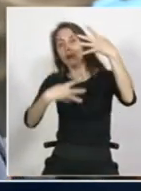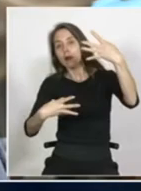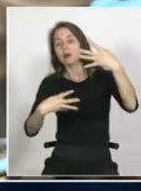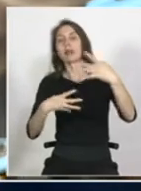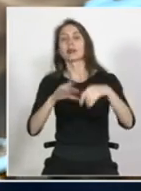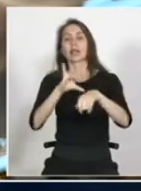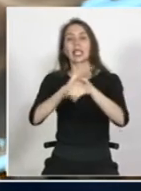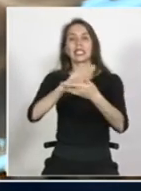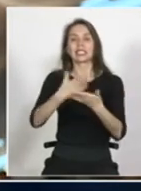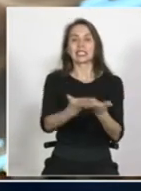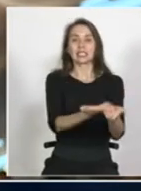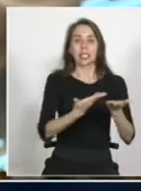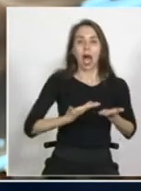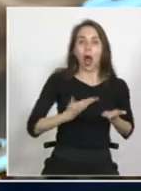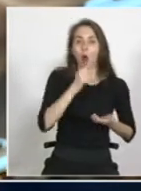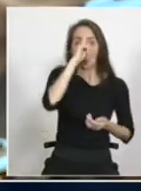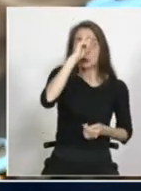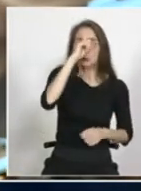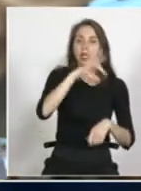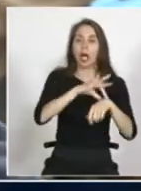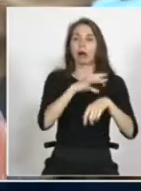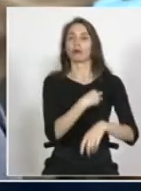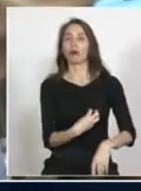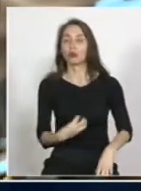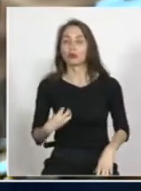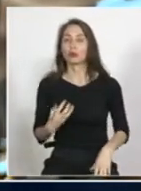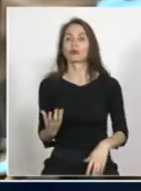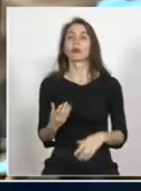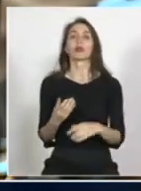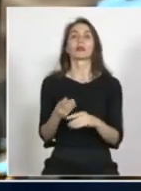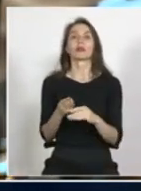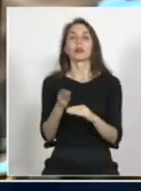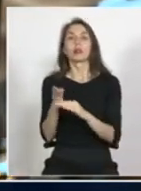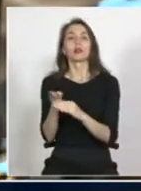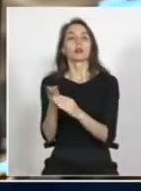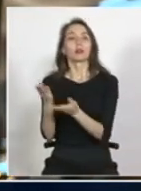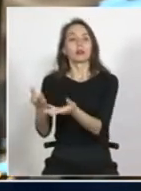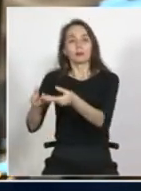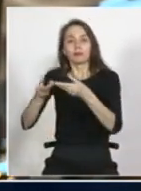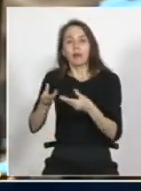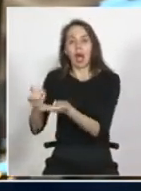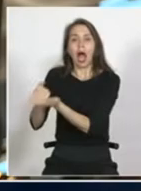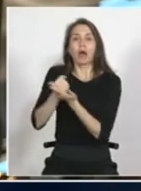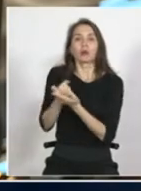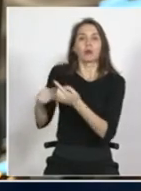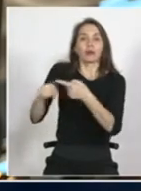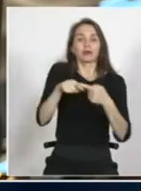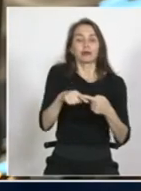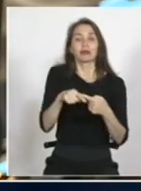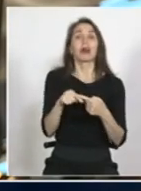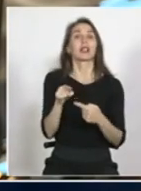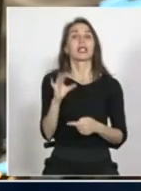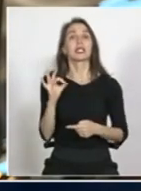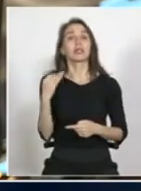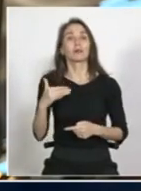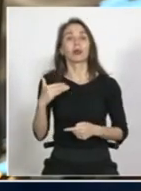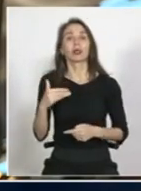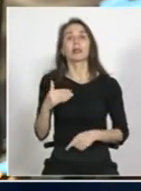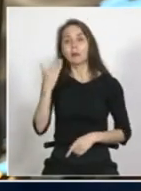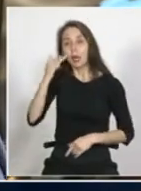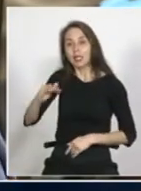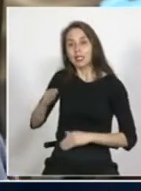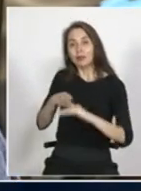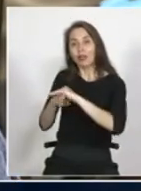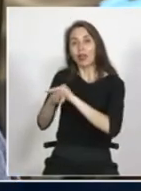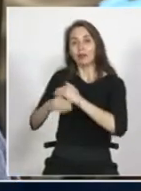buena salud, poder acceder a un club deportivo, social, lo que sea. Eso es súper importante para el proceso educativo. Y además,